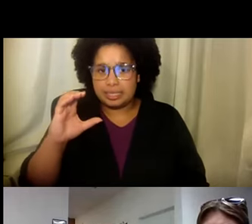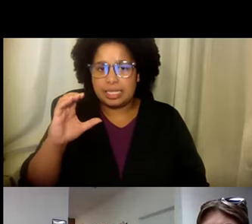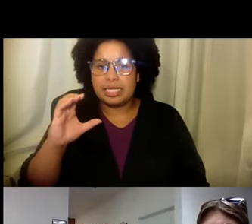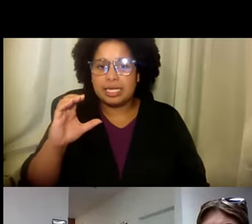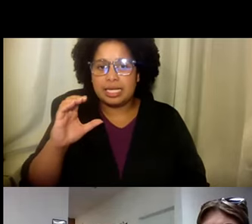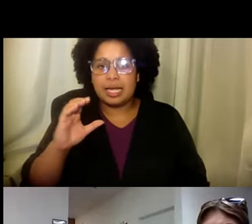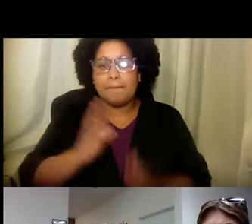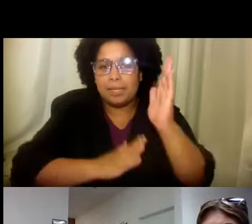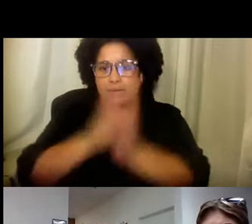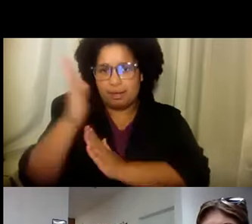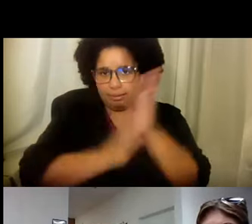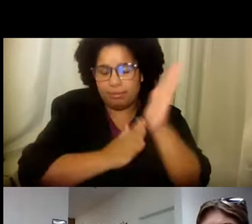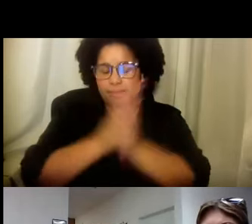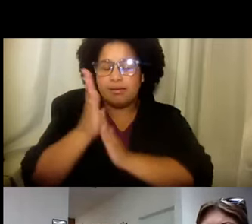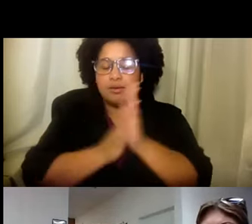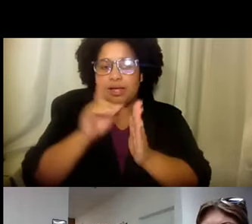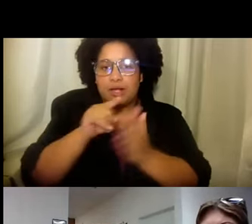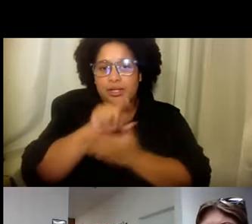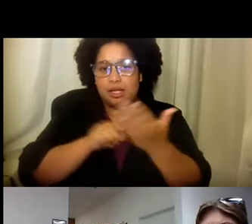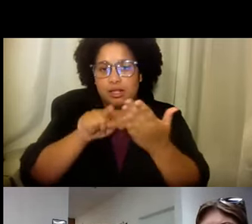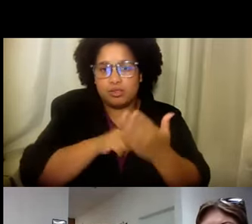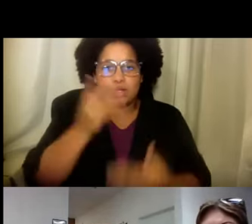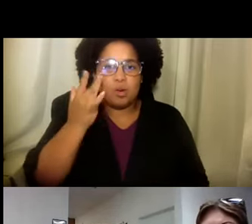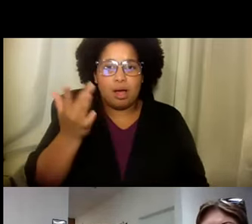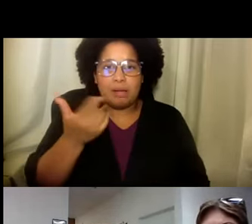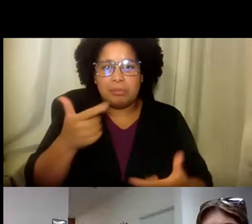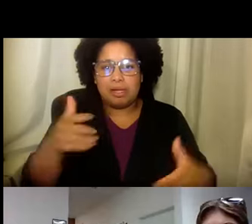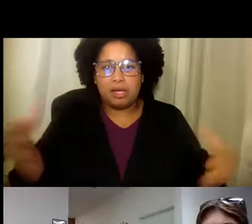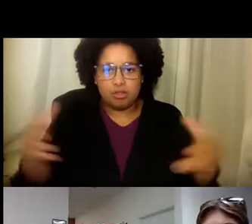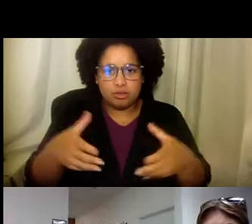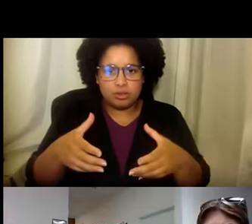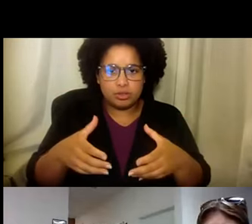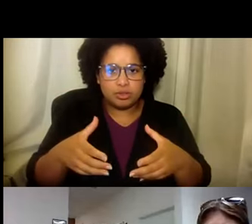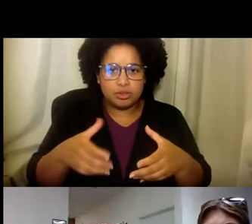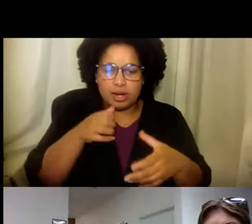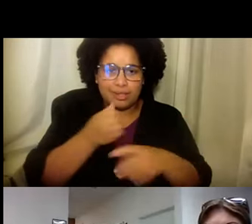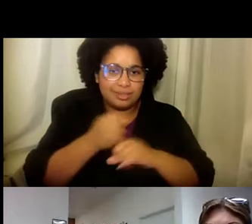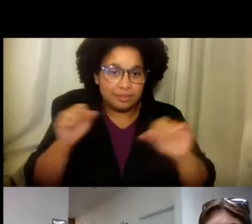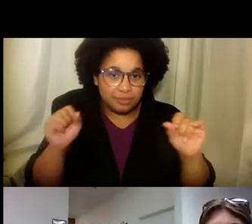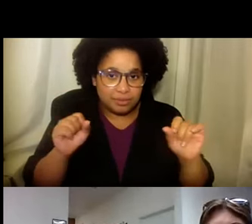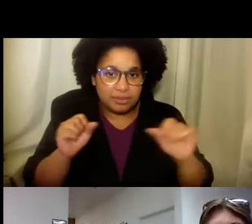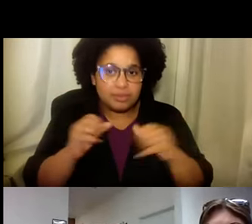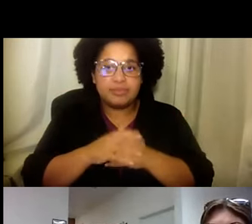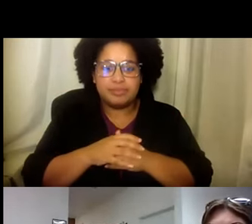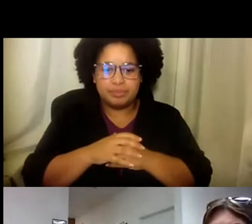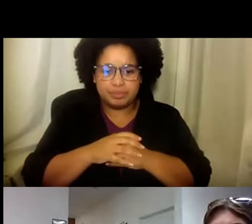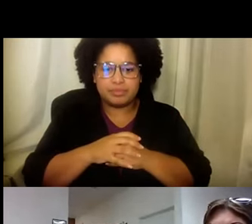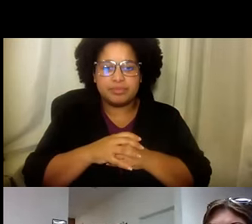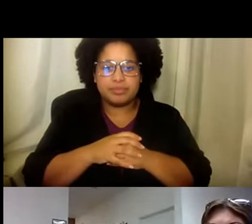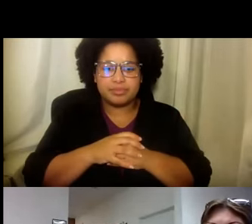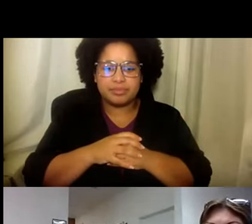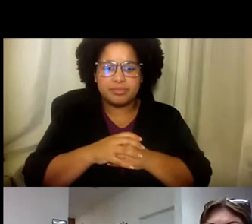Una merienda. Que se programó para ese año. Y tuvimos que cancelarlo. Porque era. Iba a ser un.